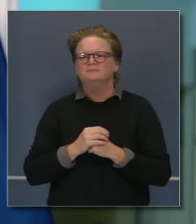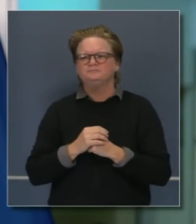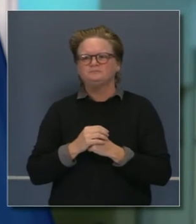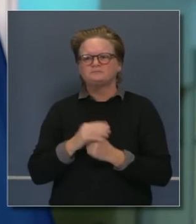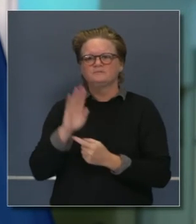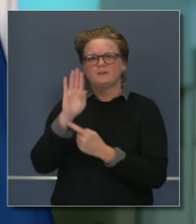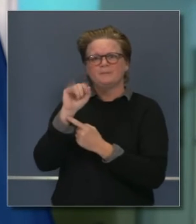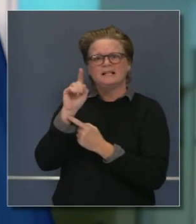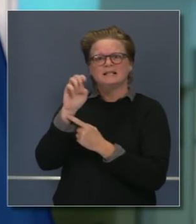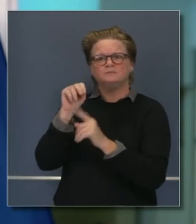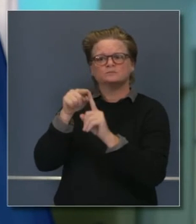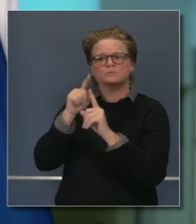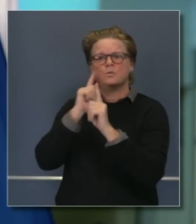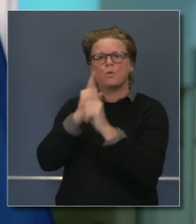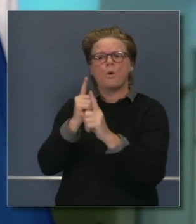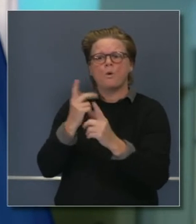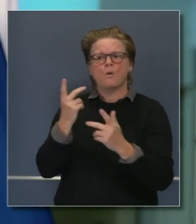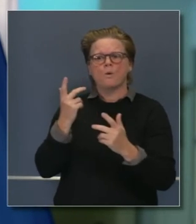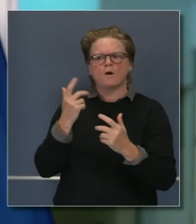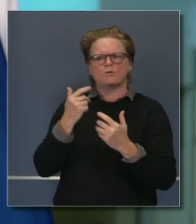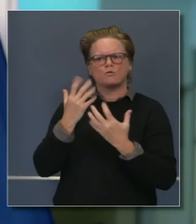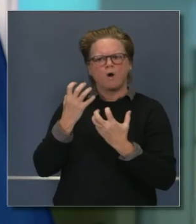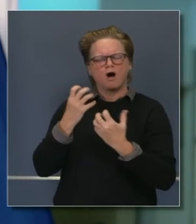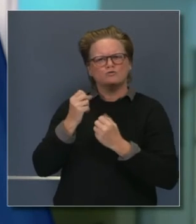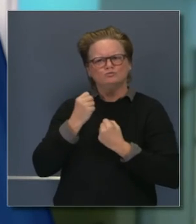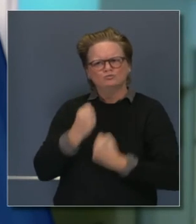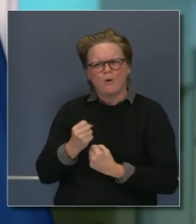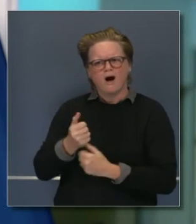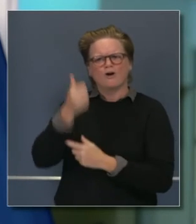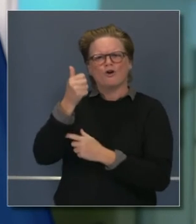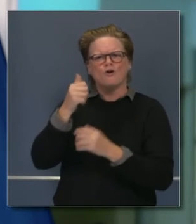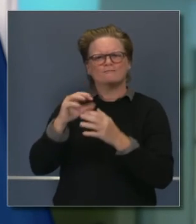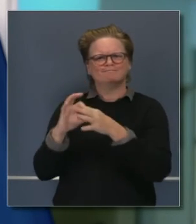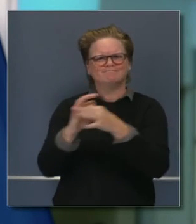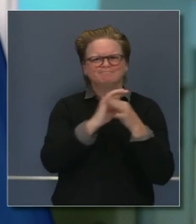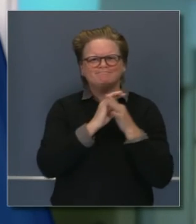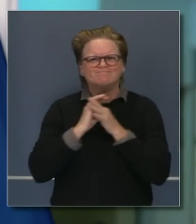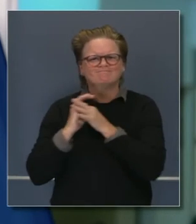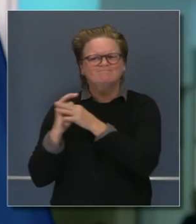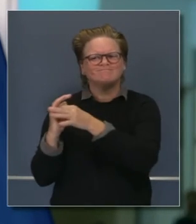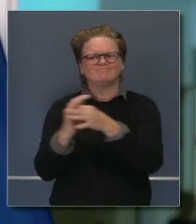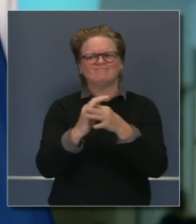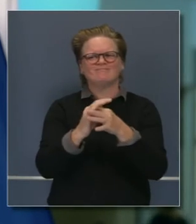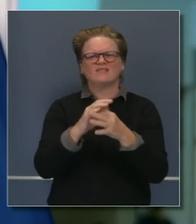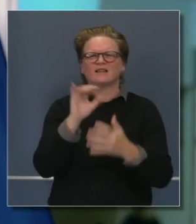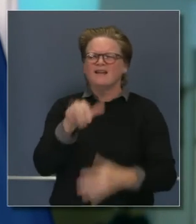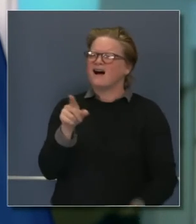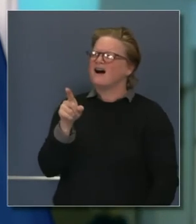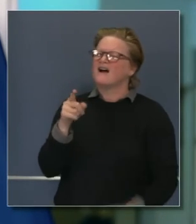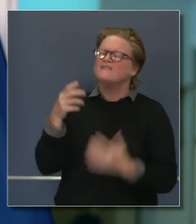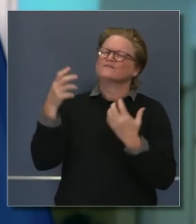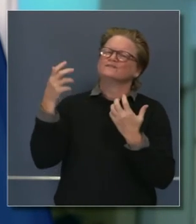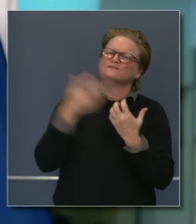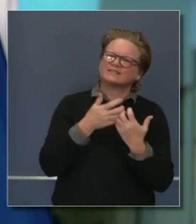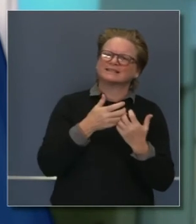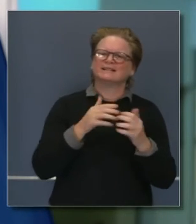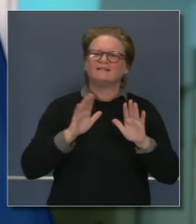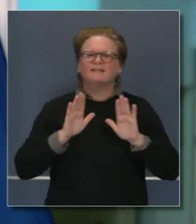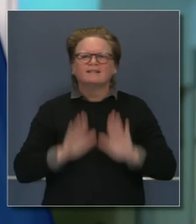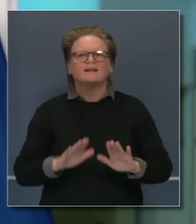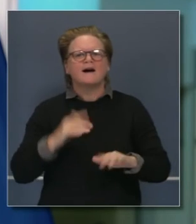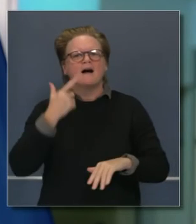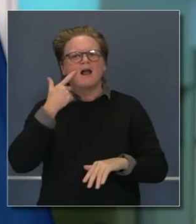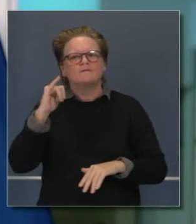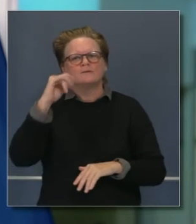fuerte, juntos, una infraestructura avanzada por la administración Biden-Harris. Esa es nuestra agenda. Atención